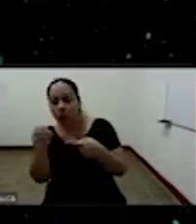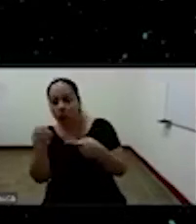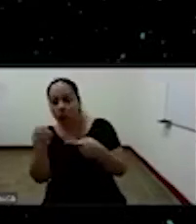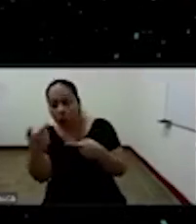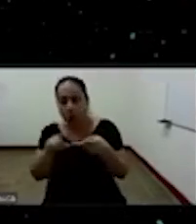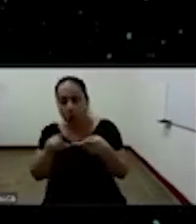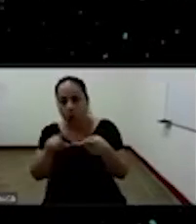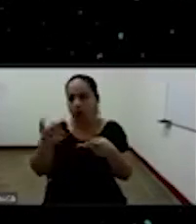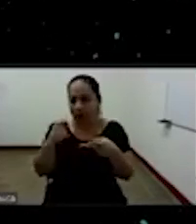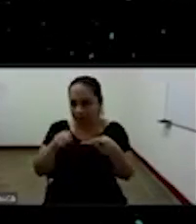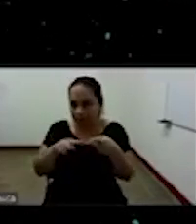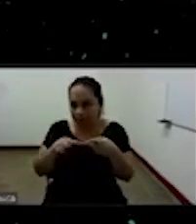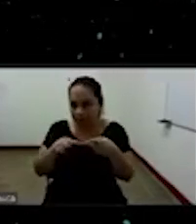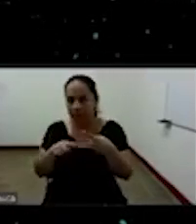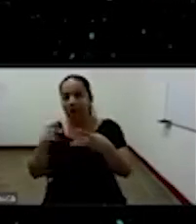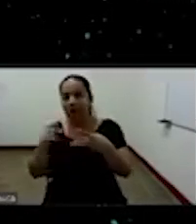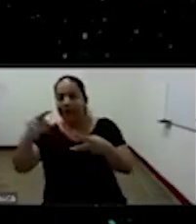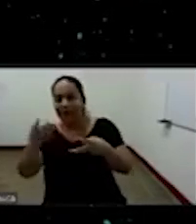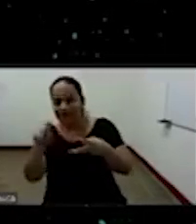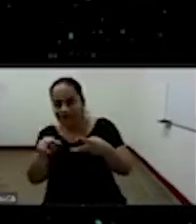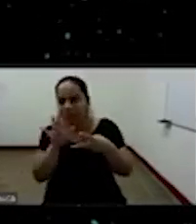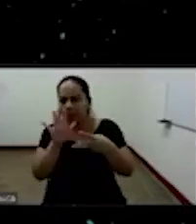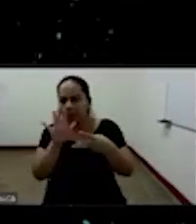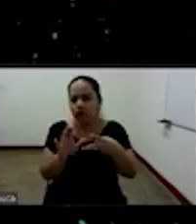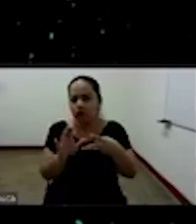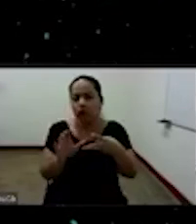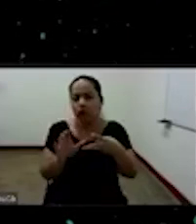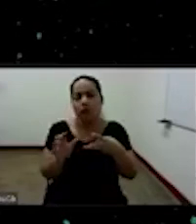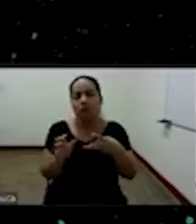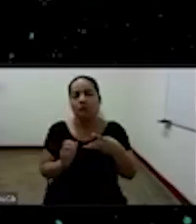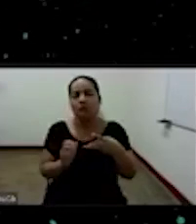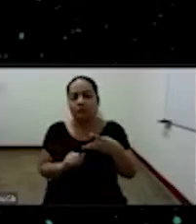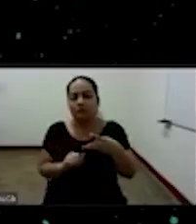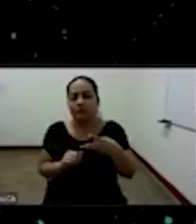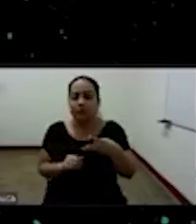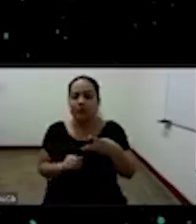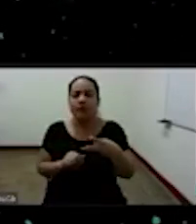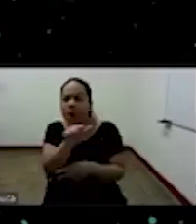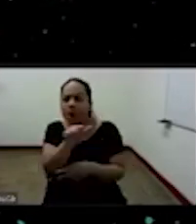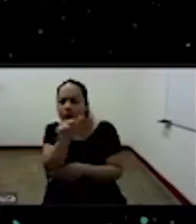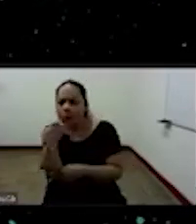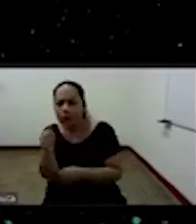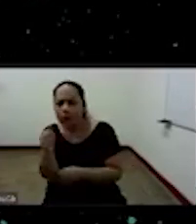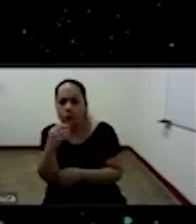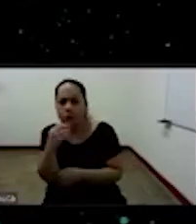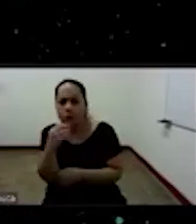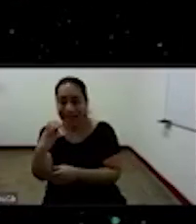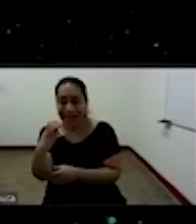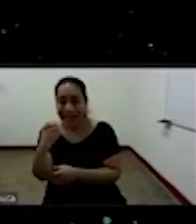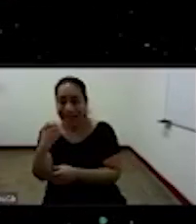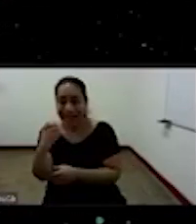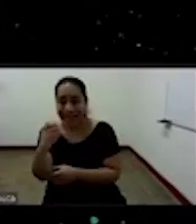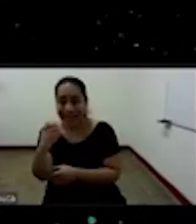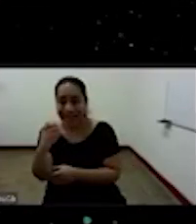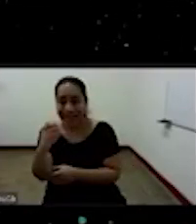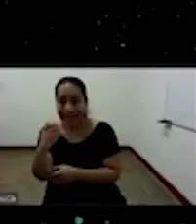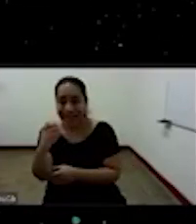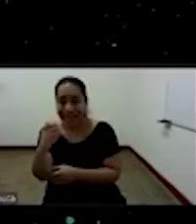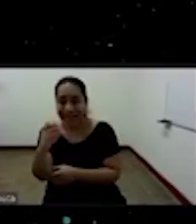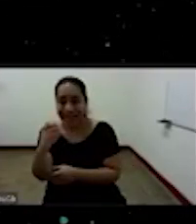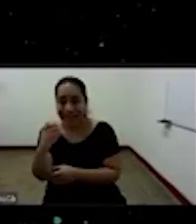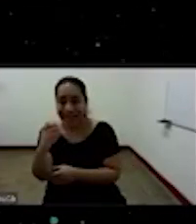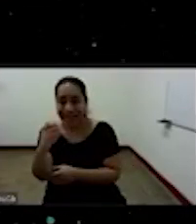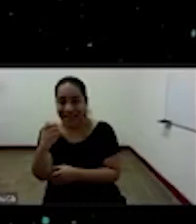Kenya o Angola ¿no? el mismo Angola ¿no? por acá el creole eh también se mira en Haití